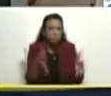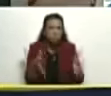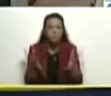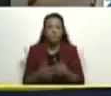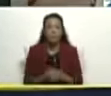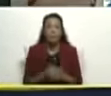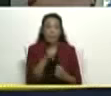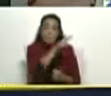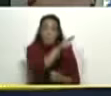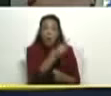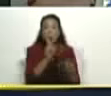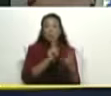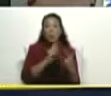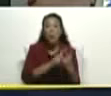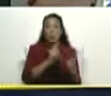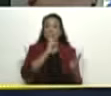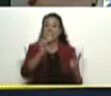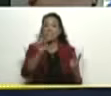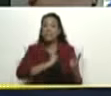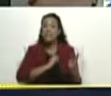Pero hay un segundo enemigo,